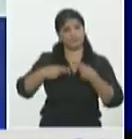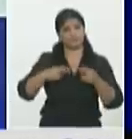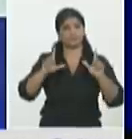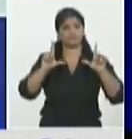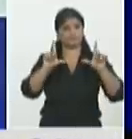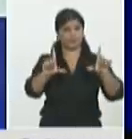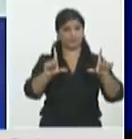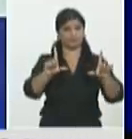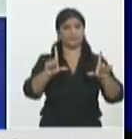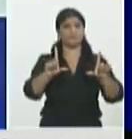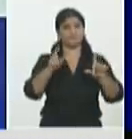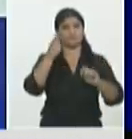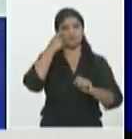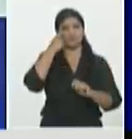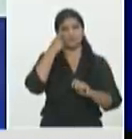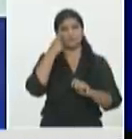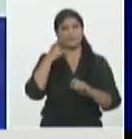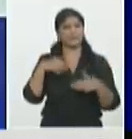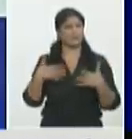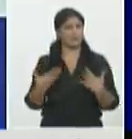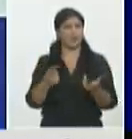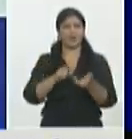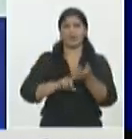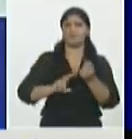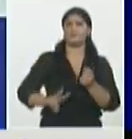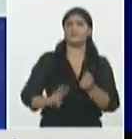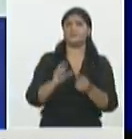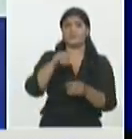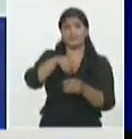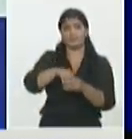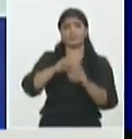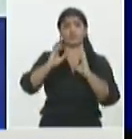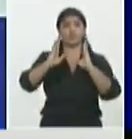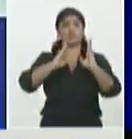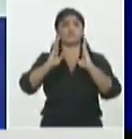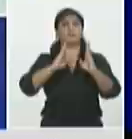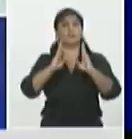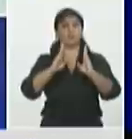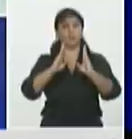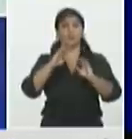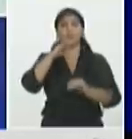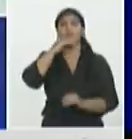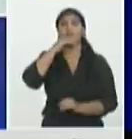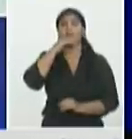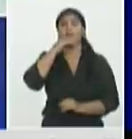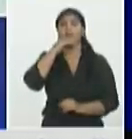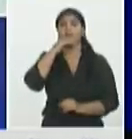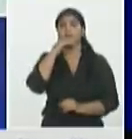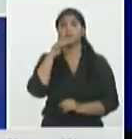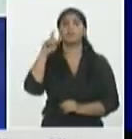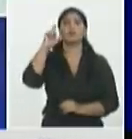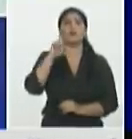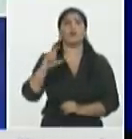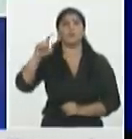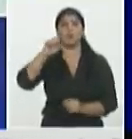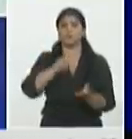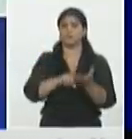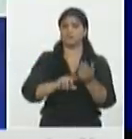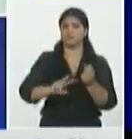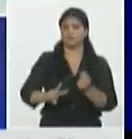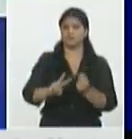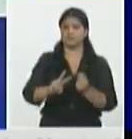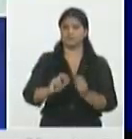complejidad de las provincias centrales lo que está en azul arriba es Camagüey lo que